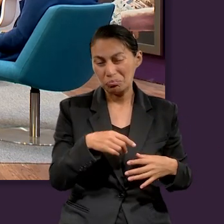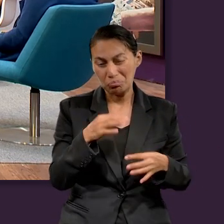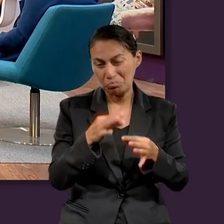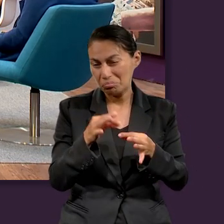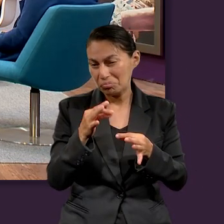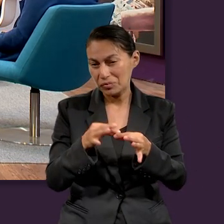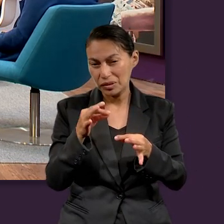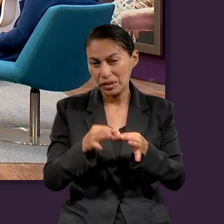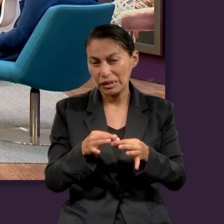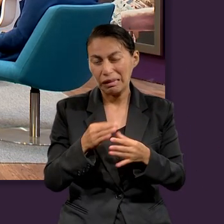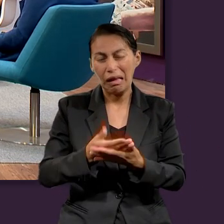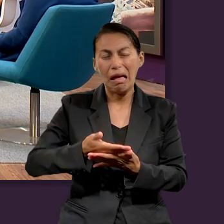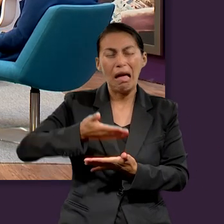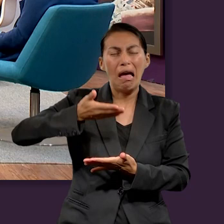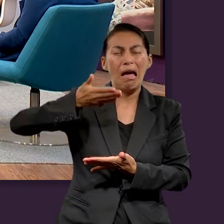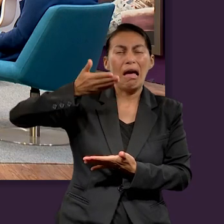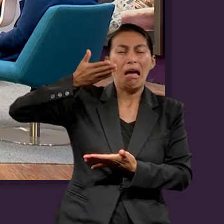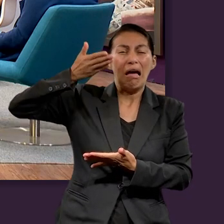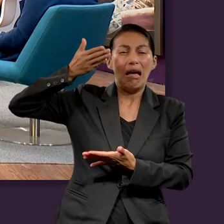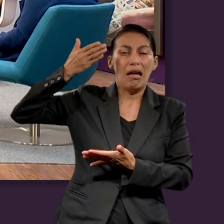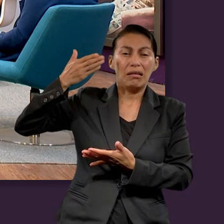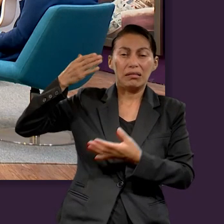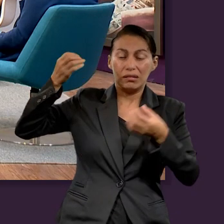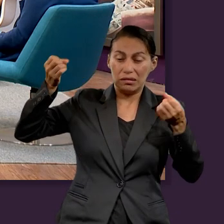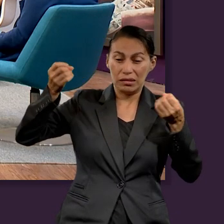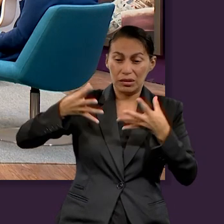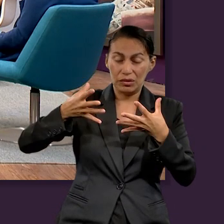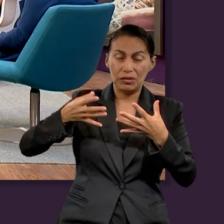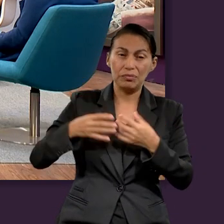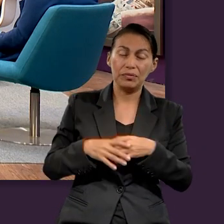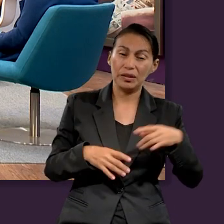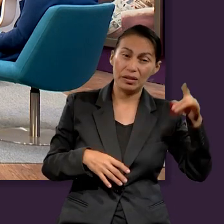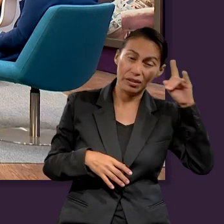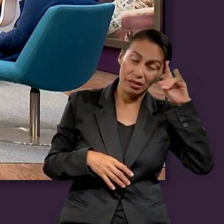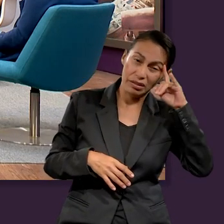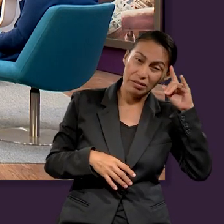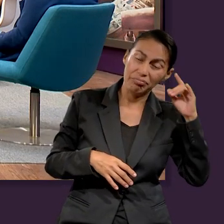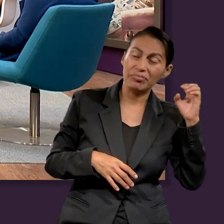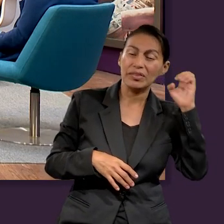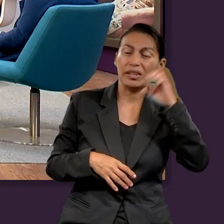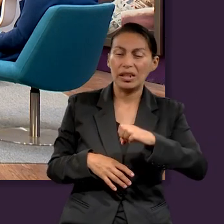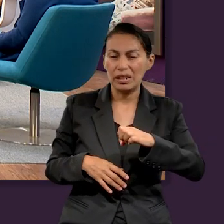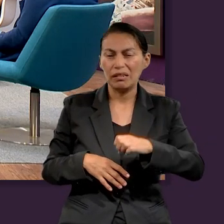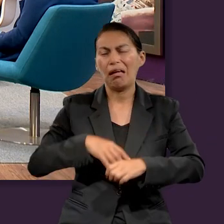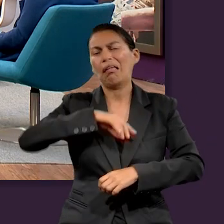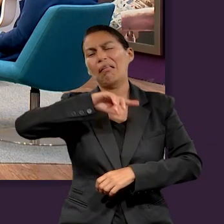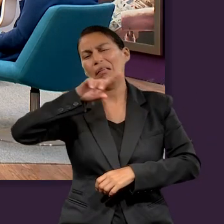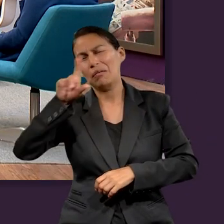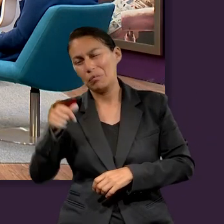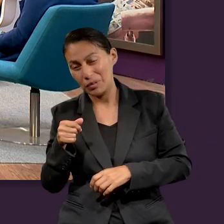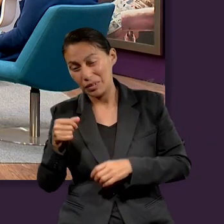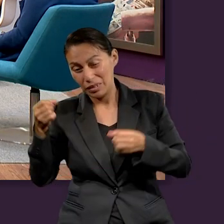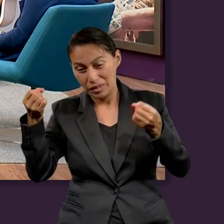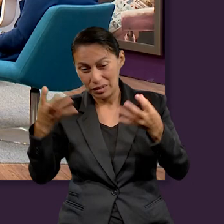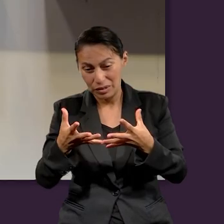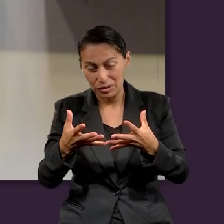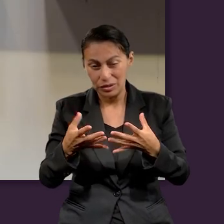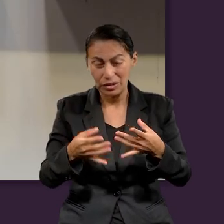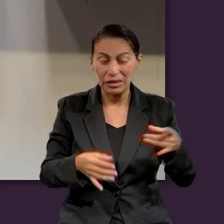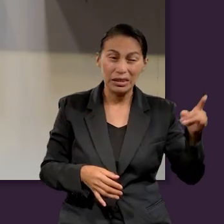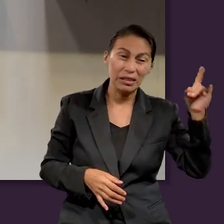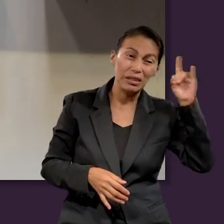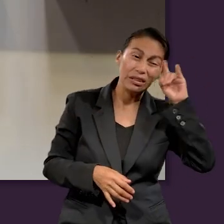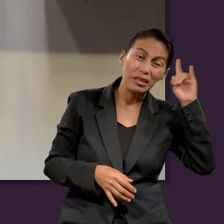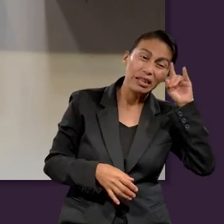constantemente desde antes de la creación, después de la creación, establecer la